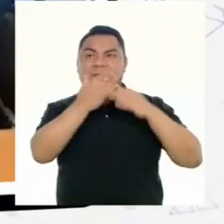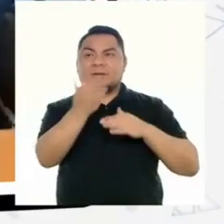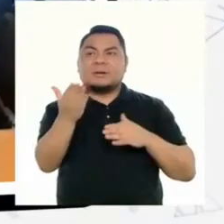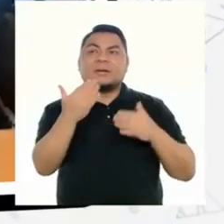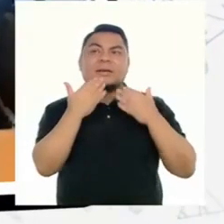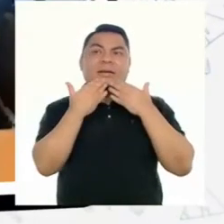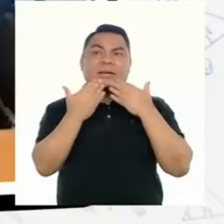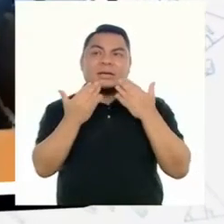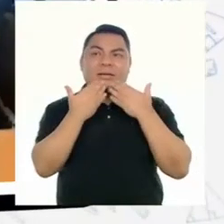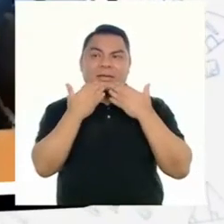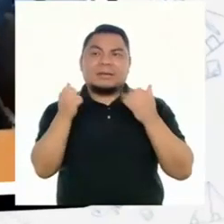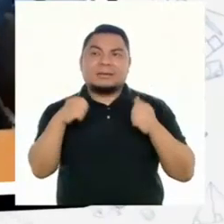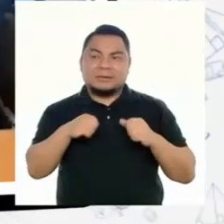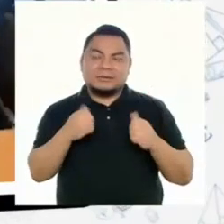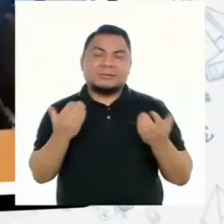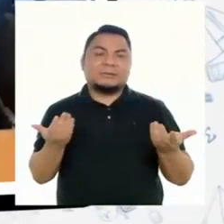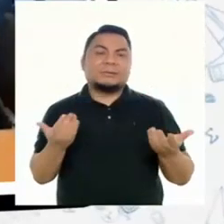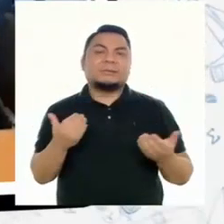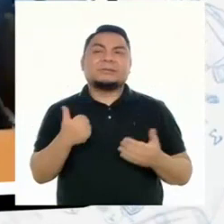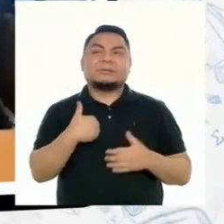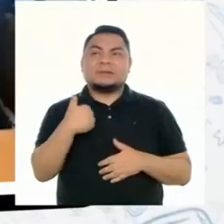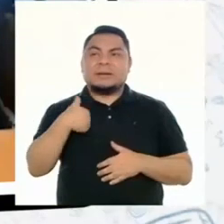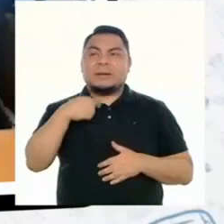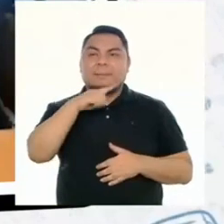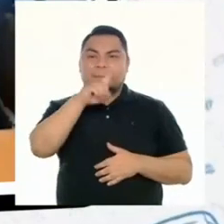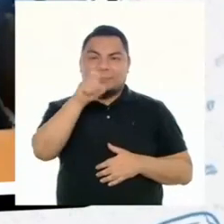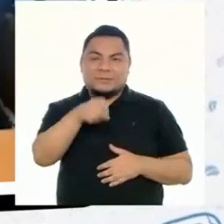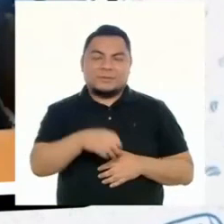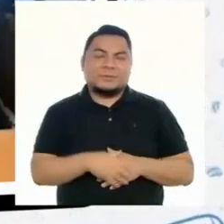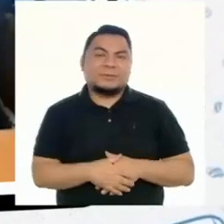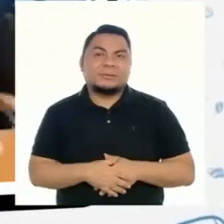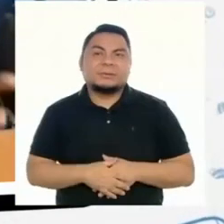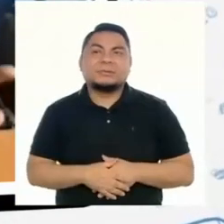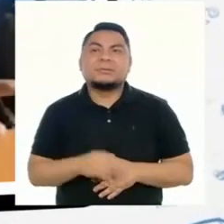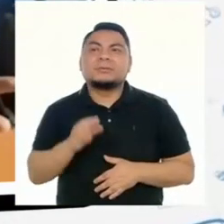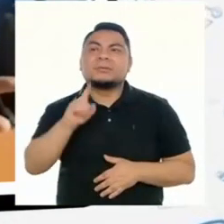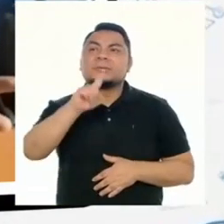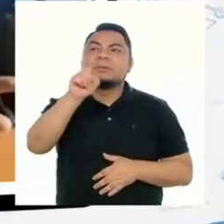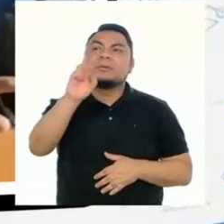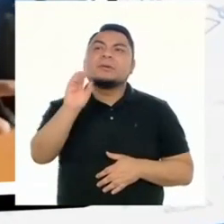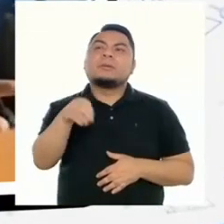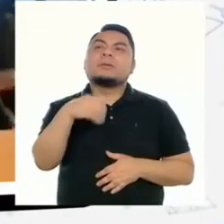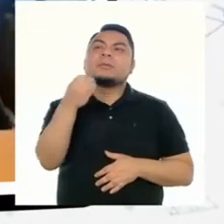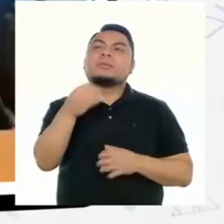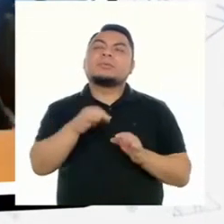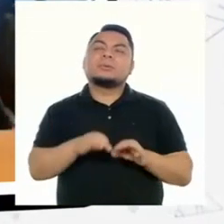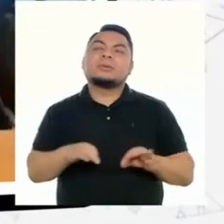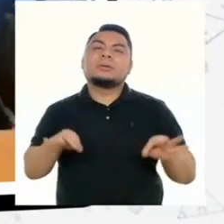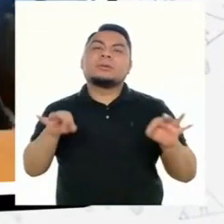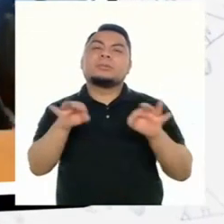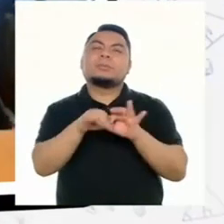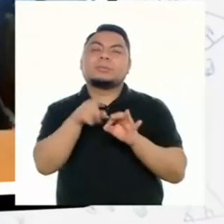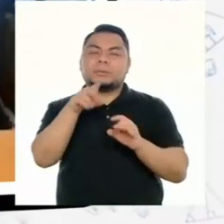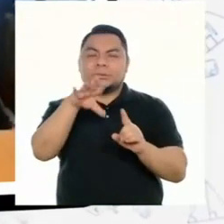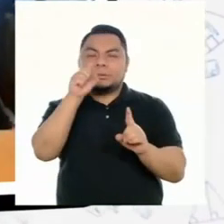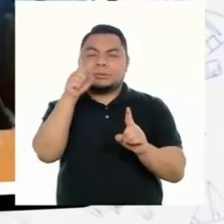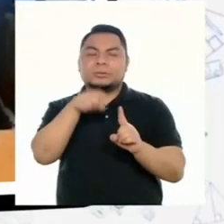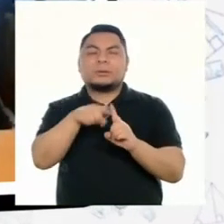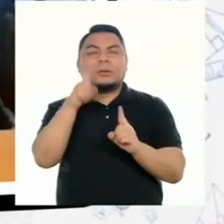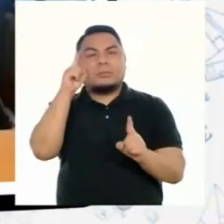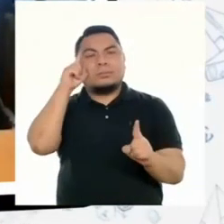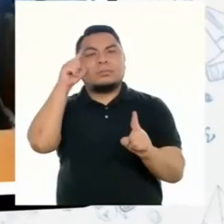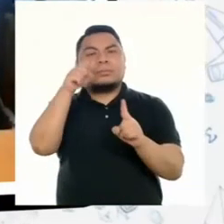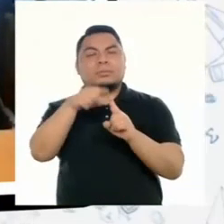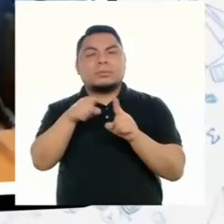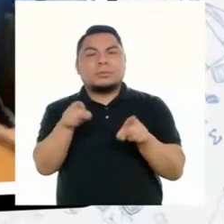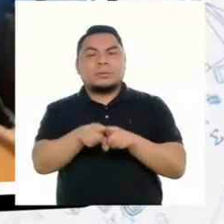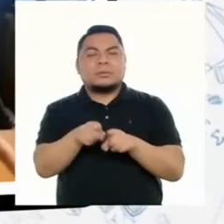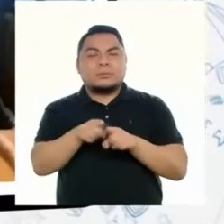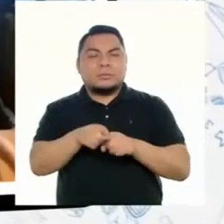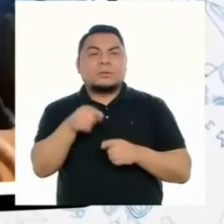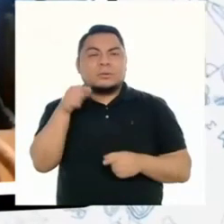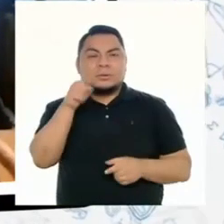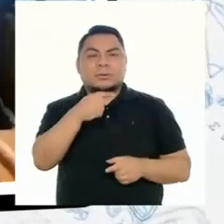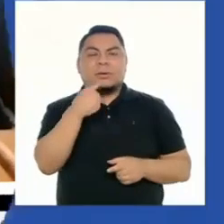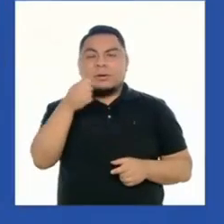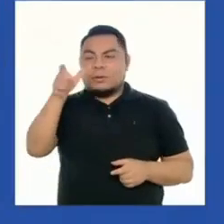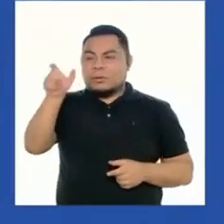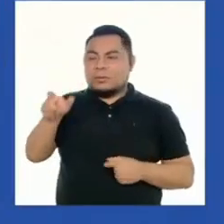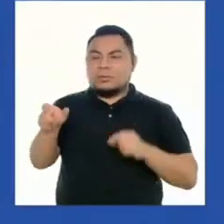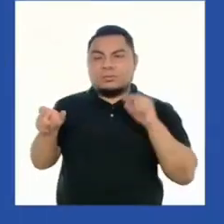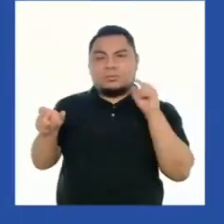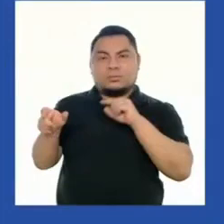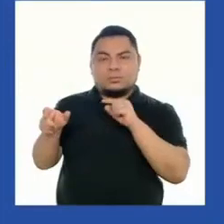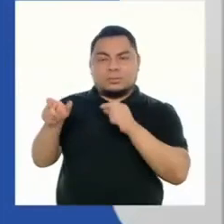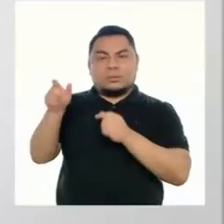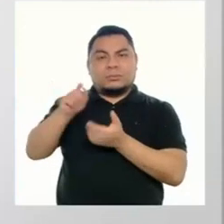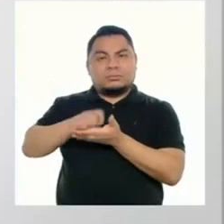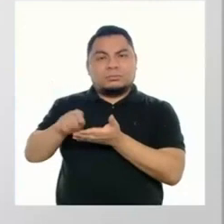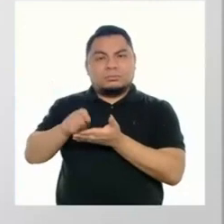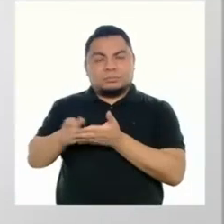a todos. Gracias por tener en cuenta mi pregunta. ¿Por qué es importante identificar el propósito y la postura del autor?